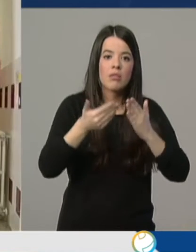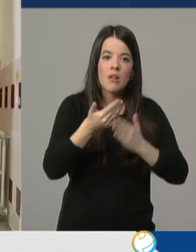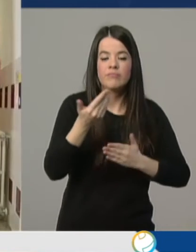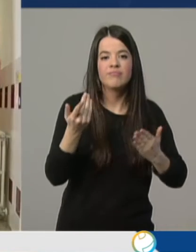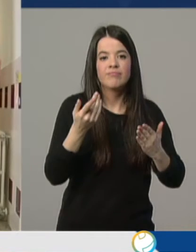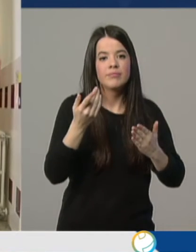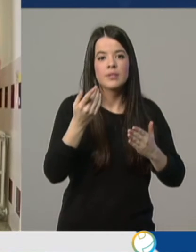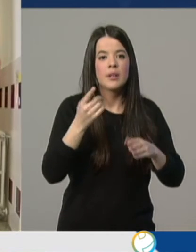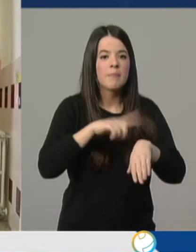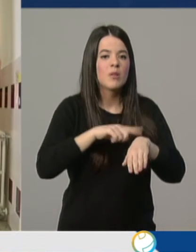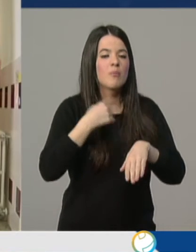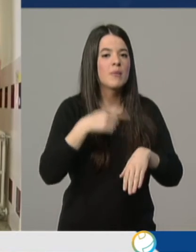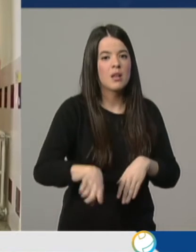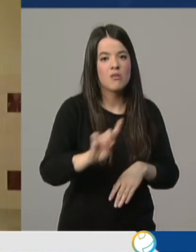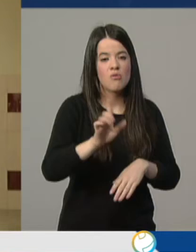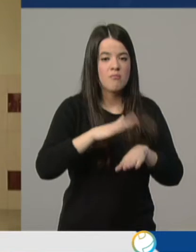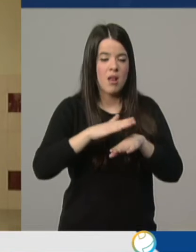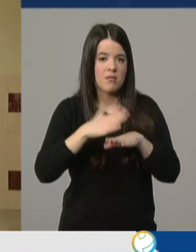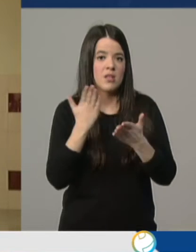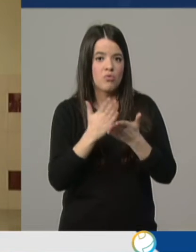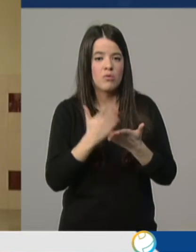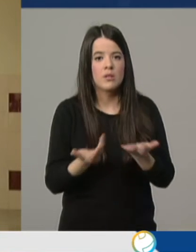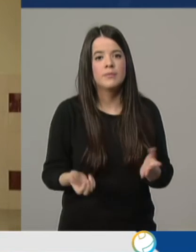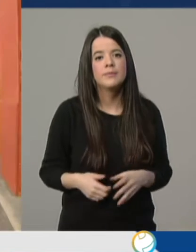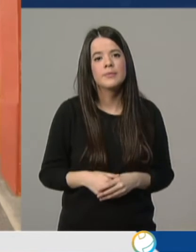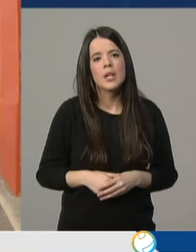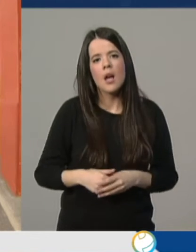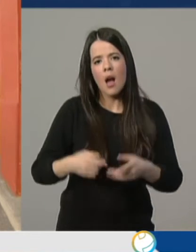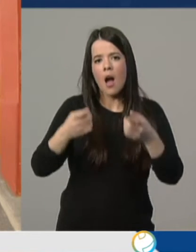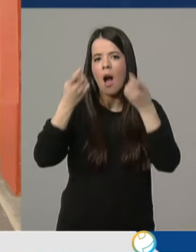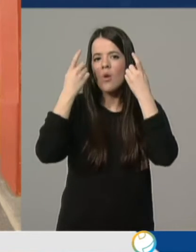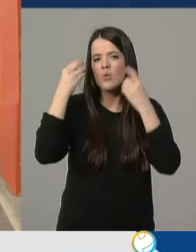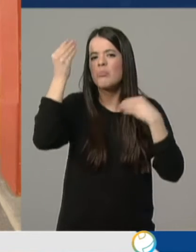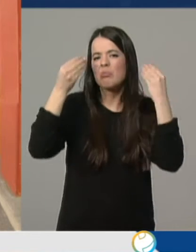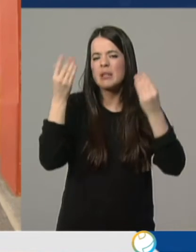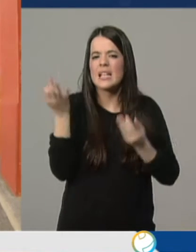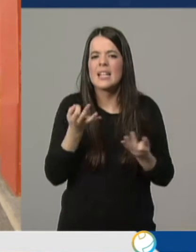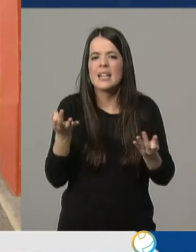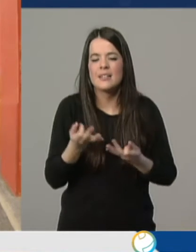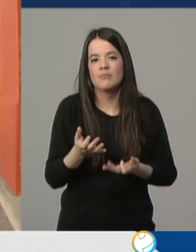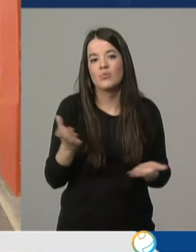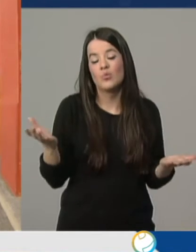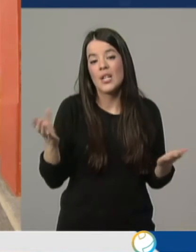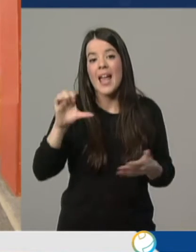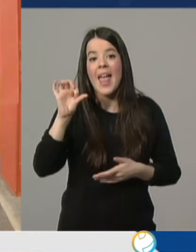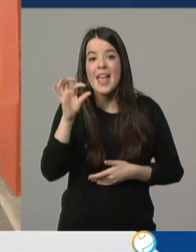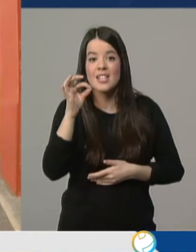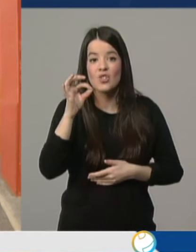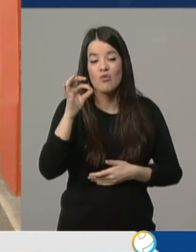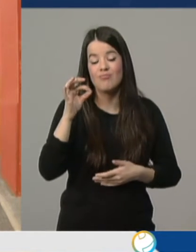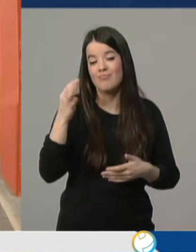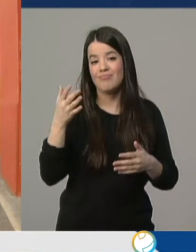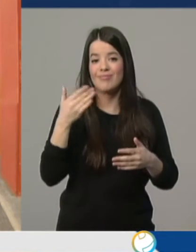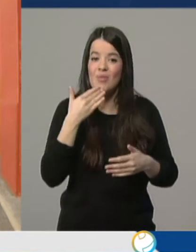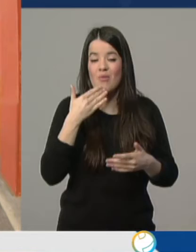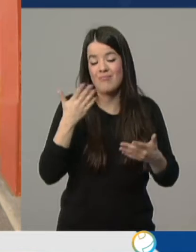Pero, ¿cómo se han tomado los alumnos estos días sin clases? Pues los de la ESO, que son más adolescentes, ayer con cierta